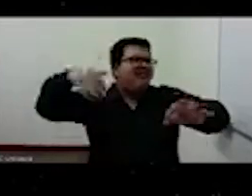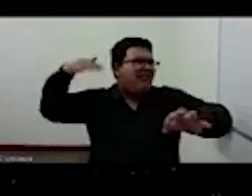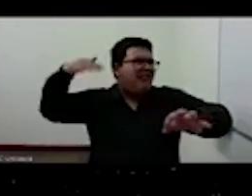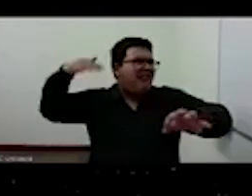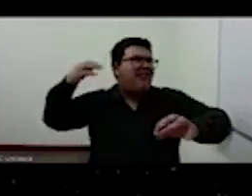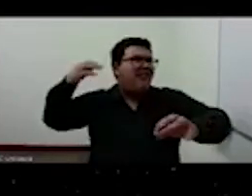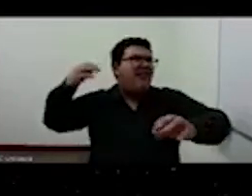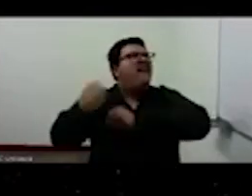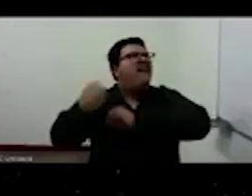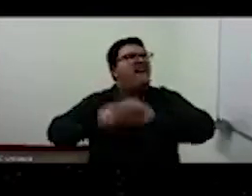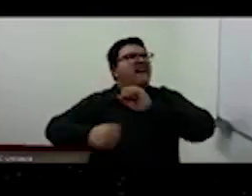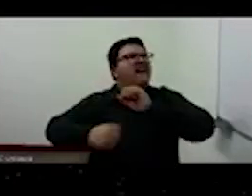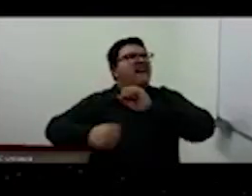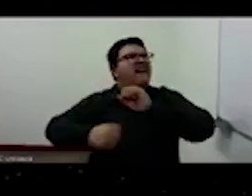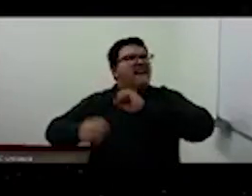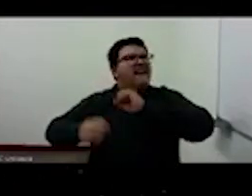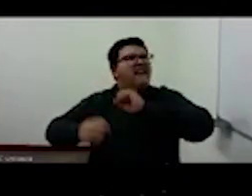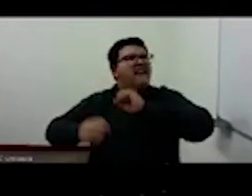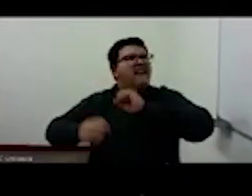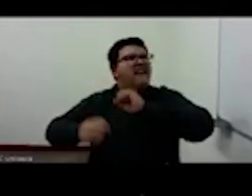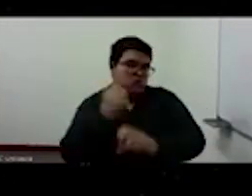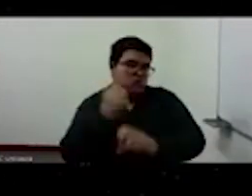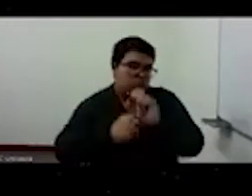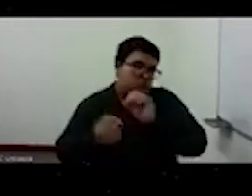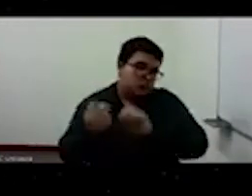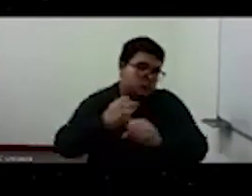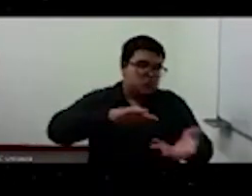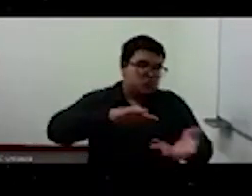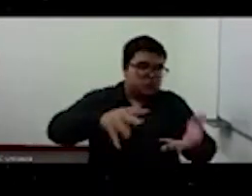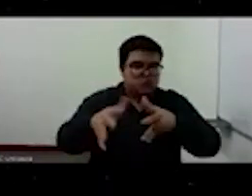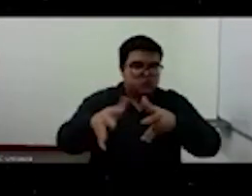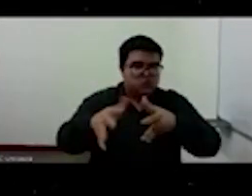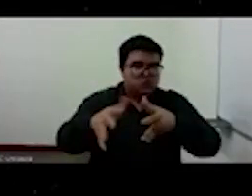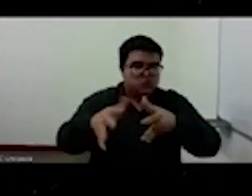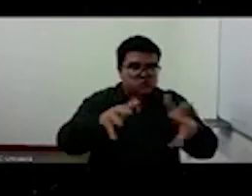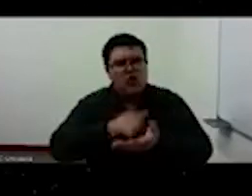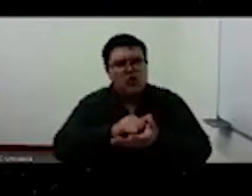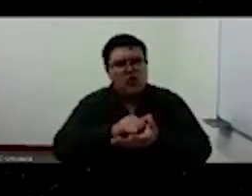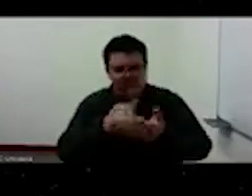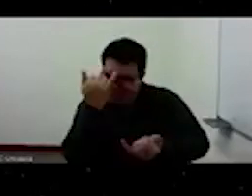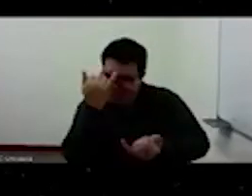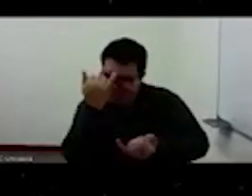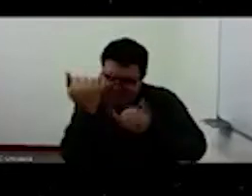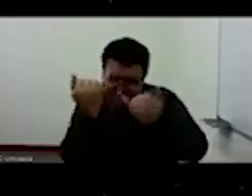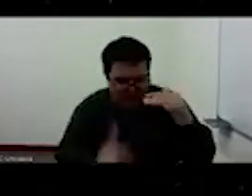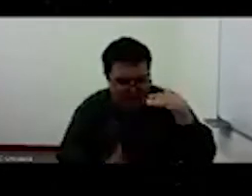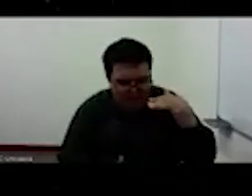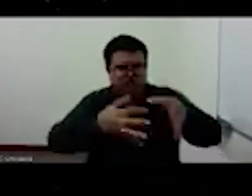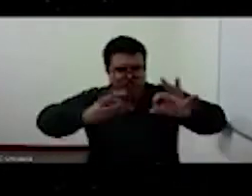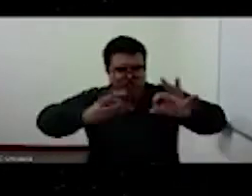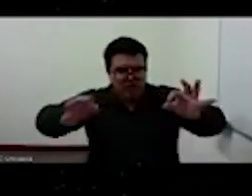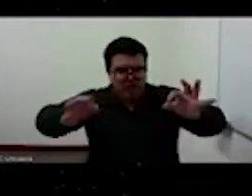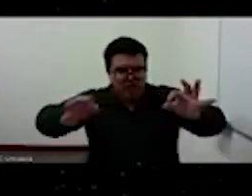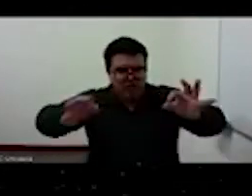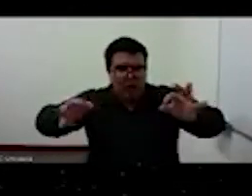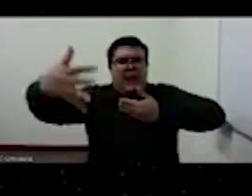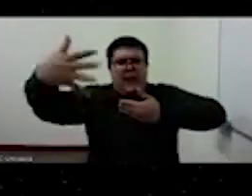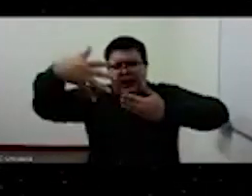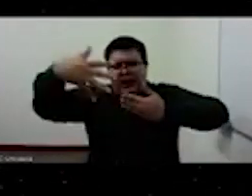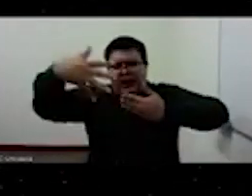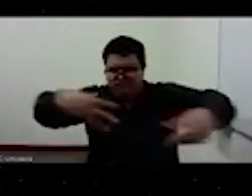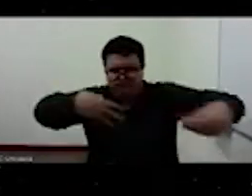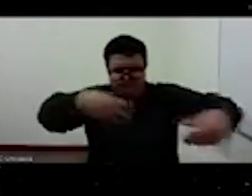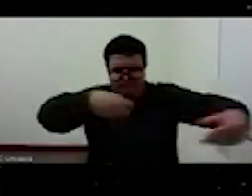años, esta idea tomó una fuerza enorme a partir